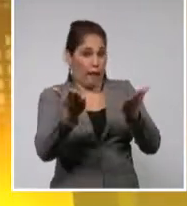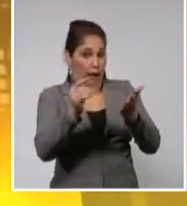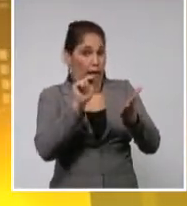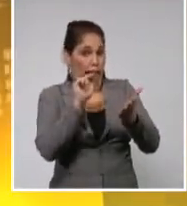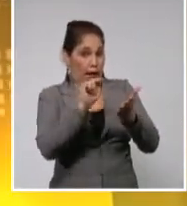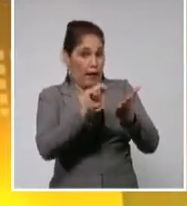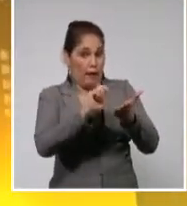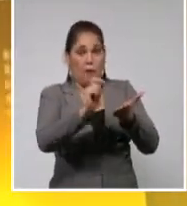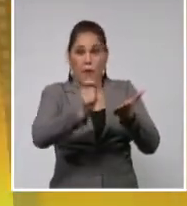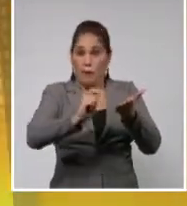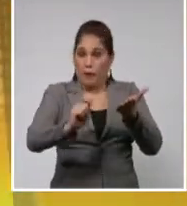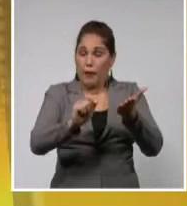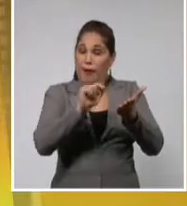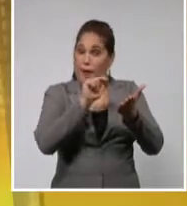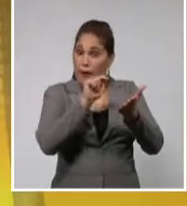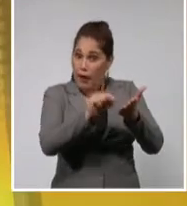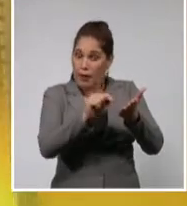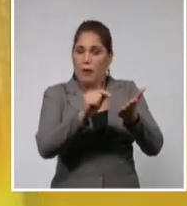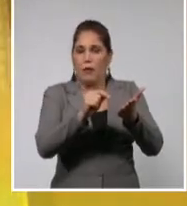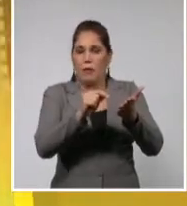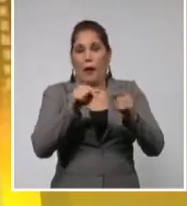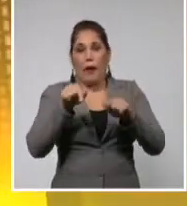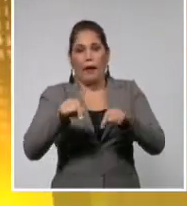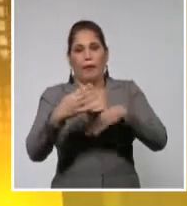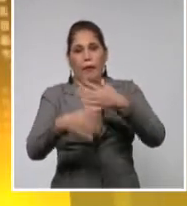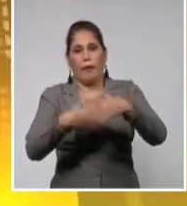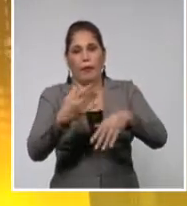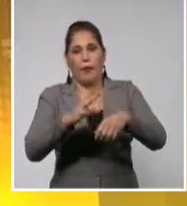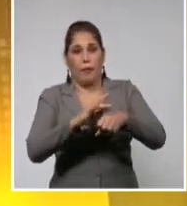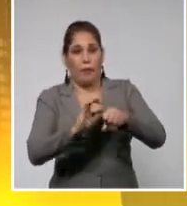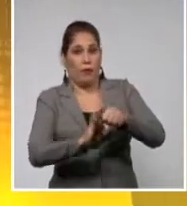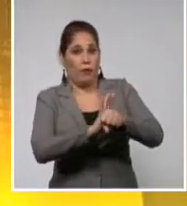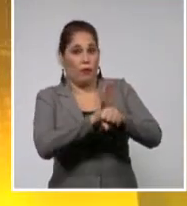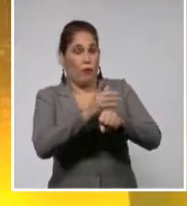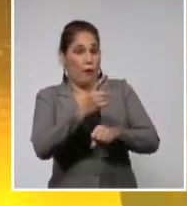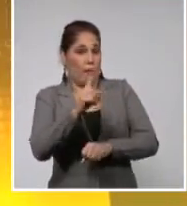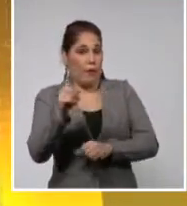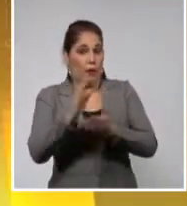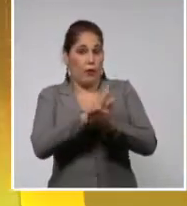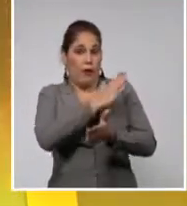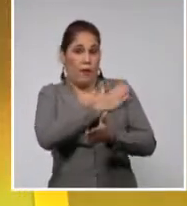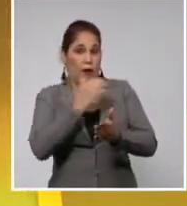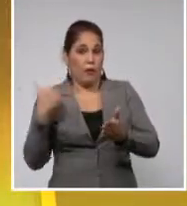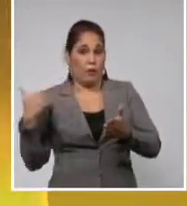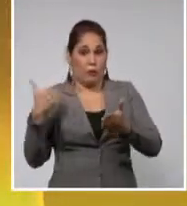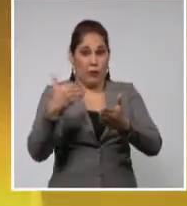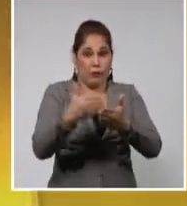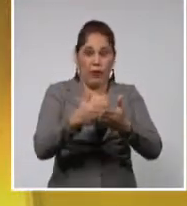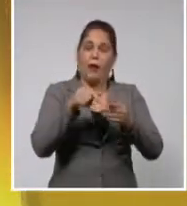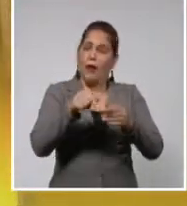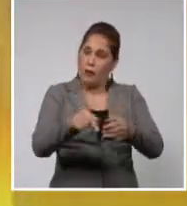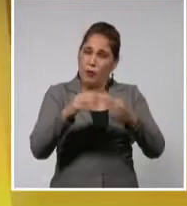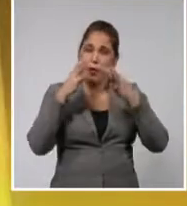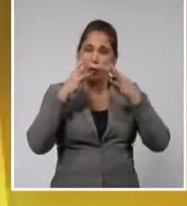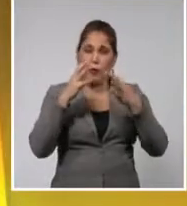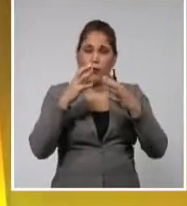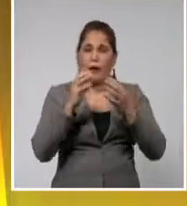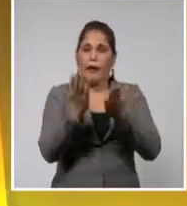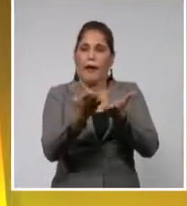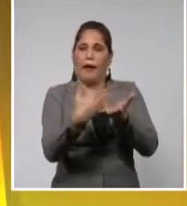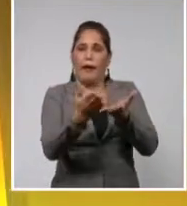sin duda, esta contingencia que hemos enfrentado con la COVID, desde el pasado mes de marzo, ha sacado a la palestra pública